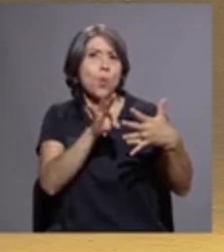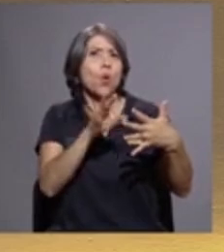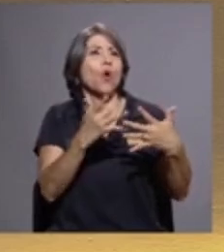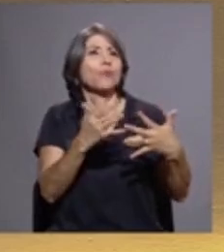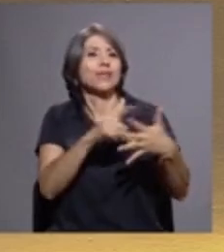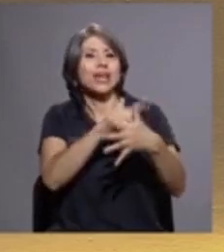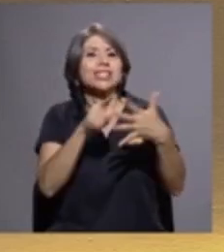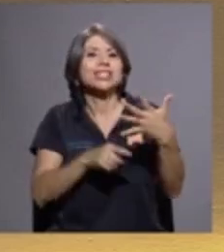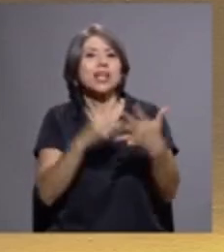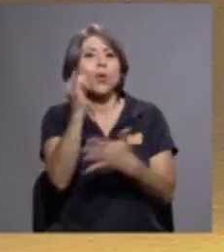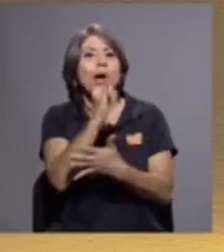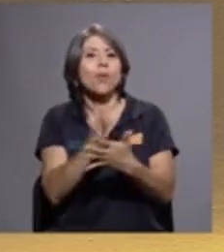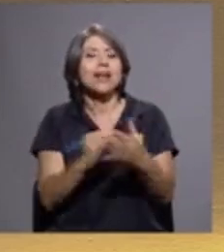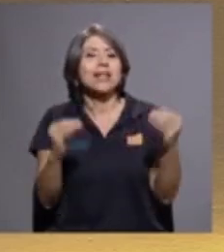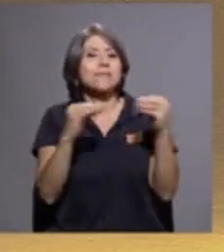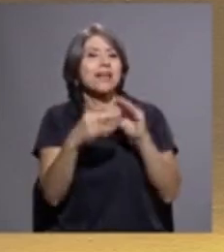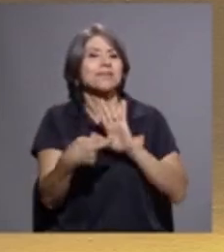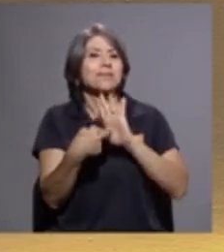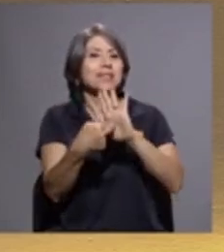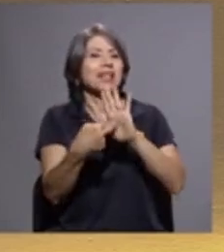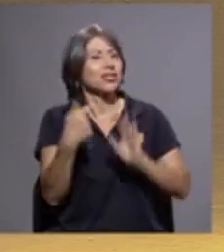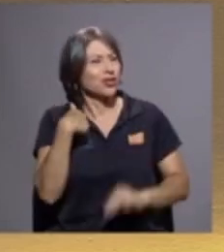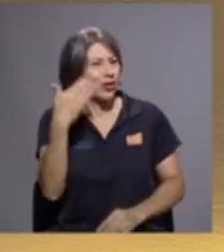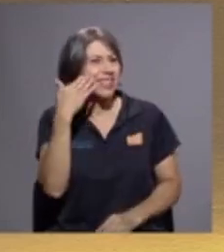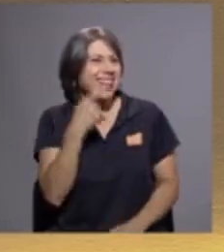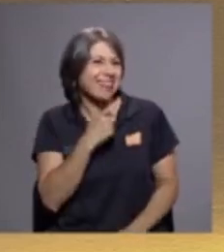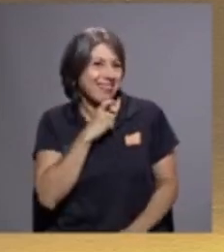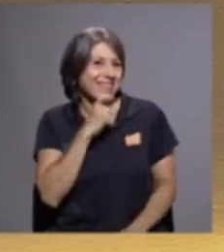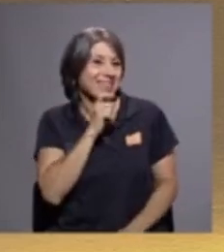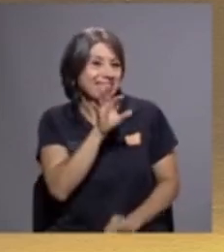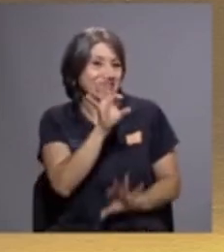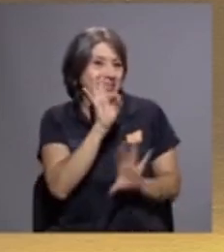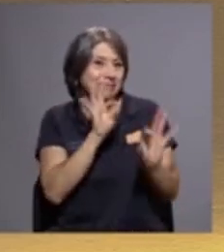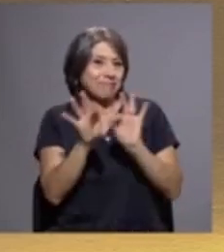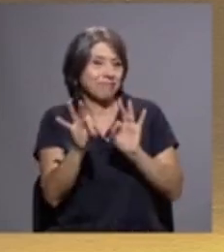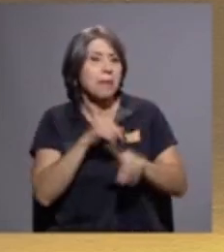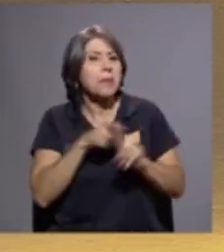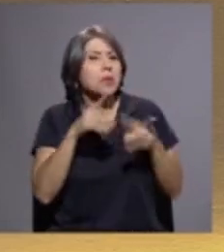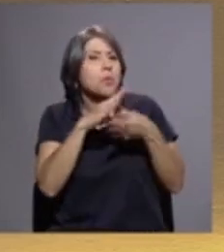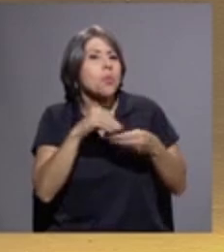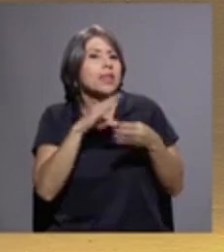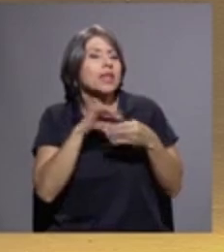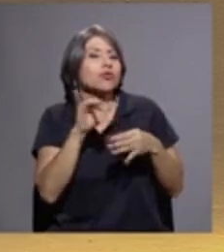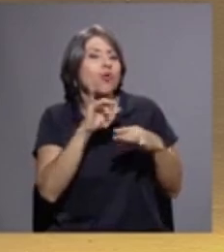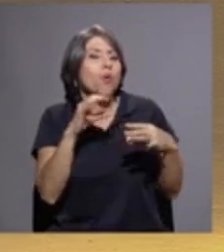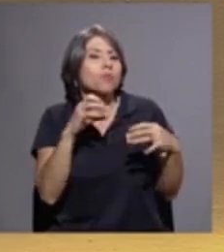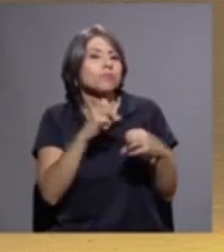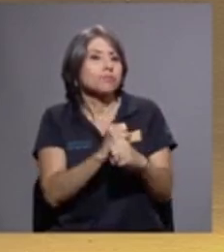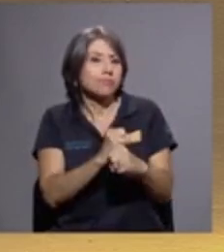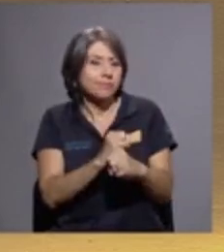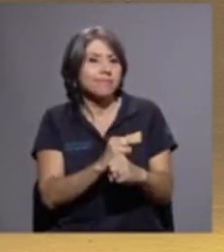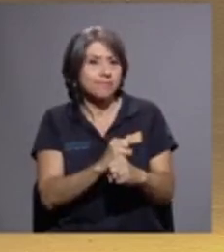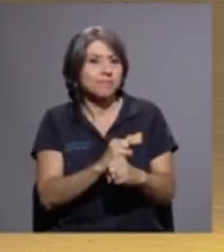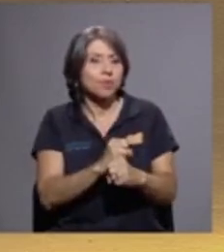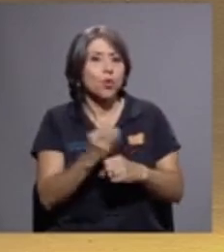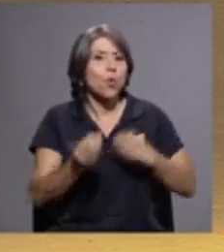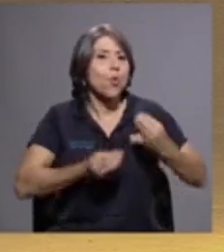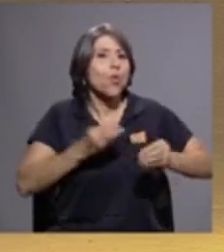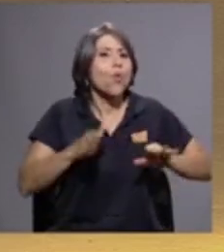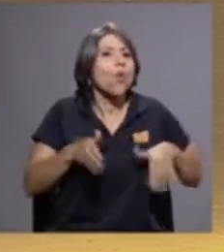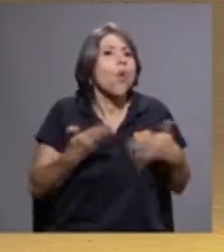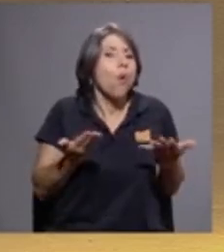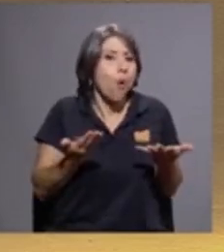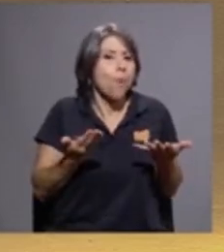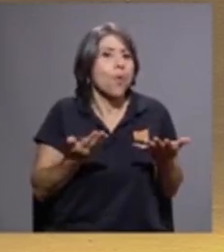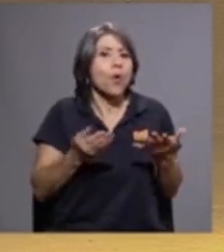cinco acuarelas más representativas sé que debe ser muy difícil escogerlas pero para que nos cuente un poquito a manera de relato cómo esa